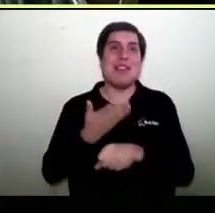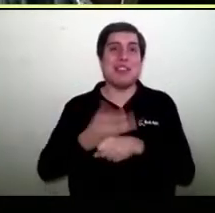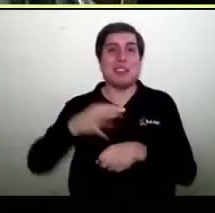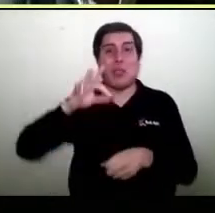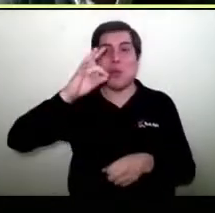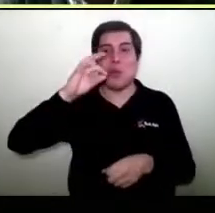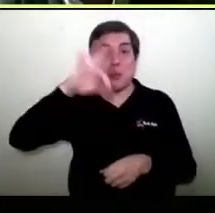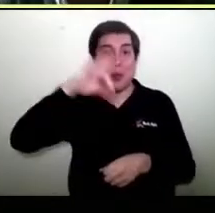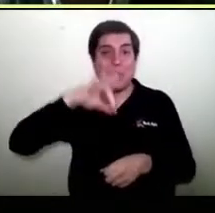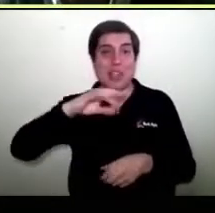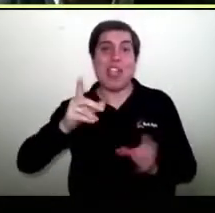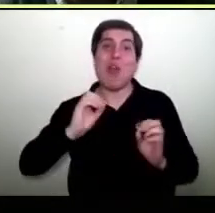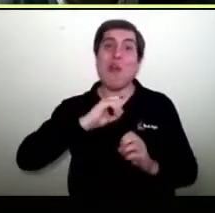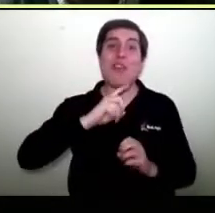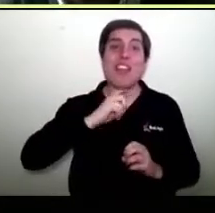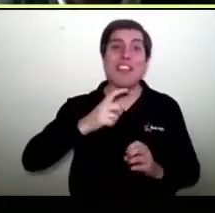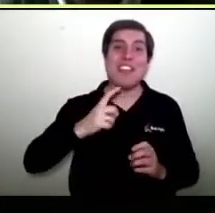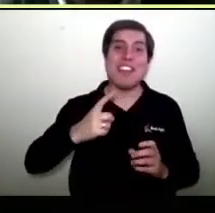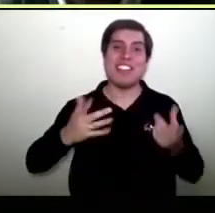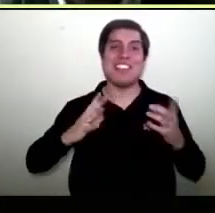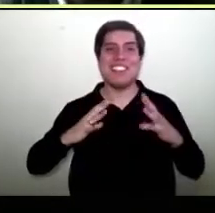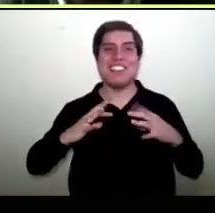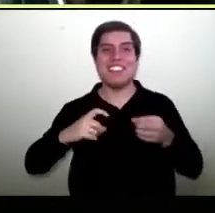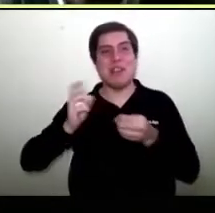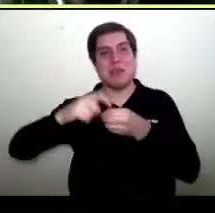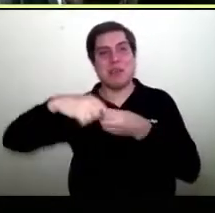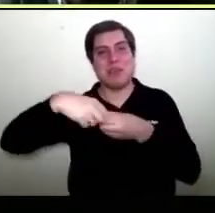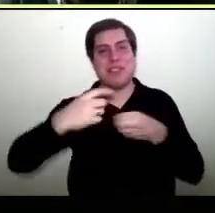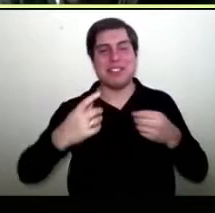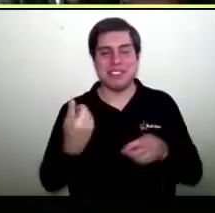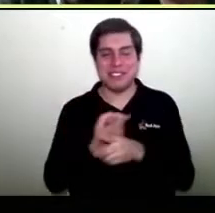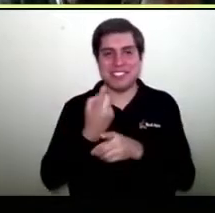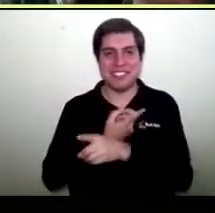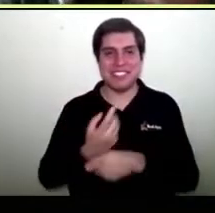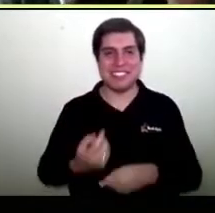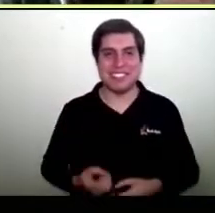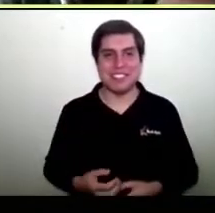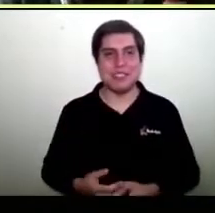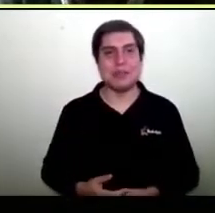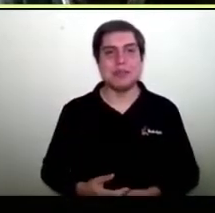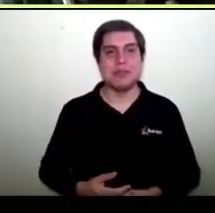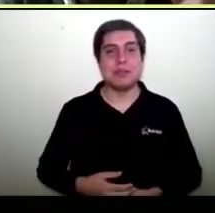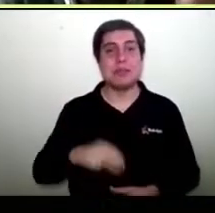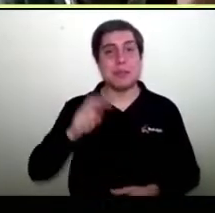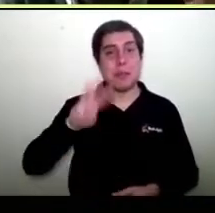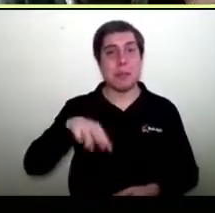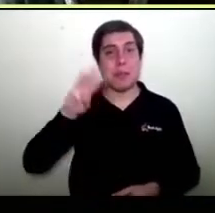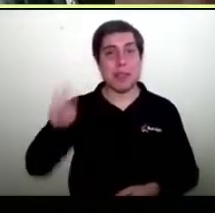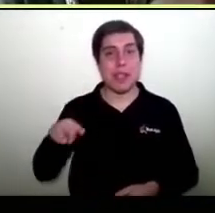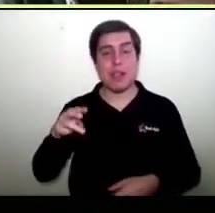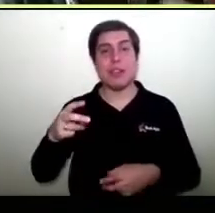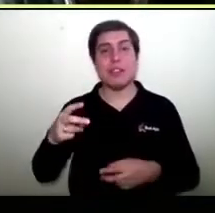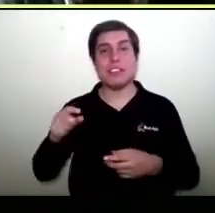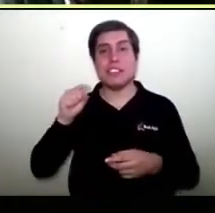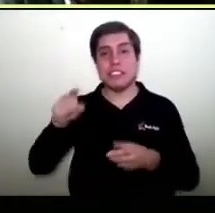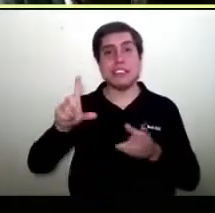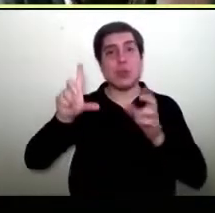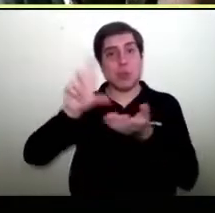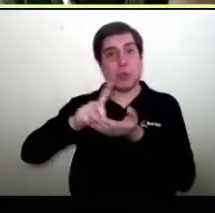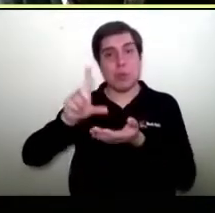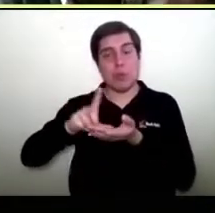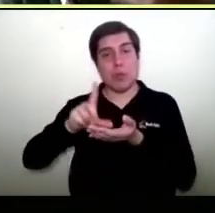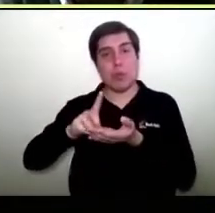un café. Así que felices de seguir con el tema. Como les contamos, un mall virtual es un lugar virtual